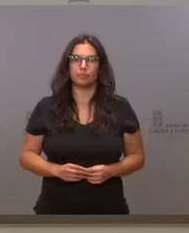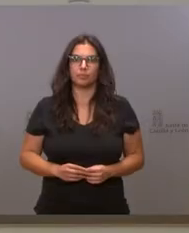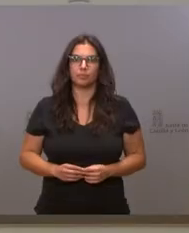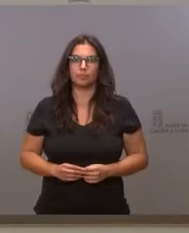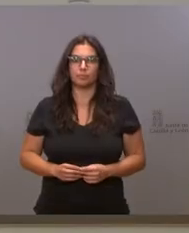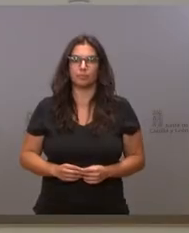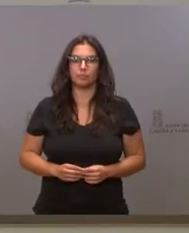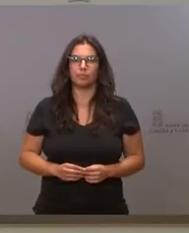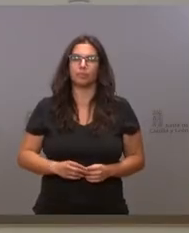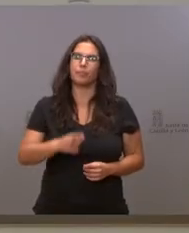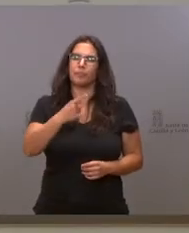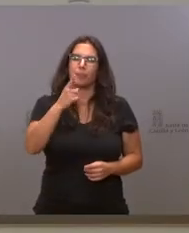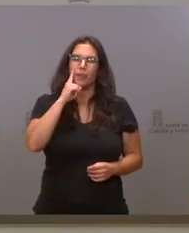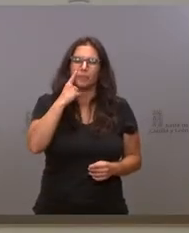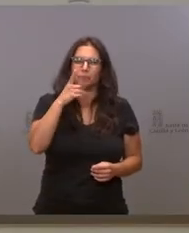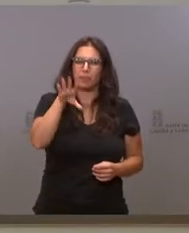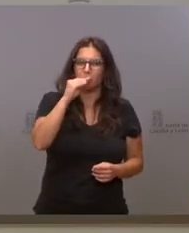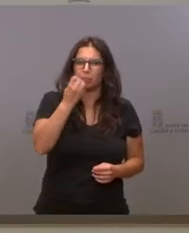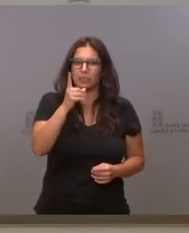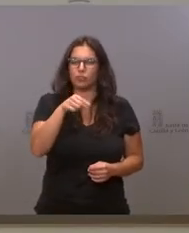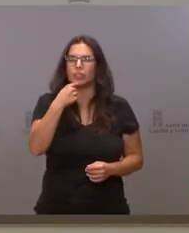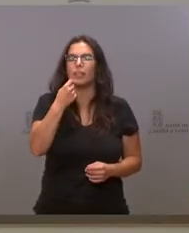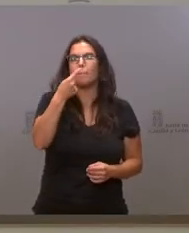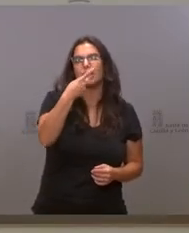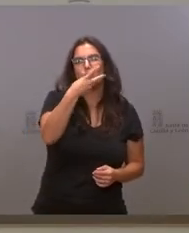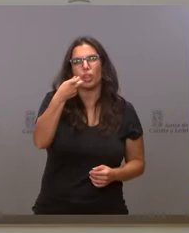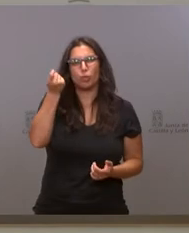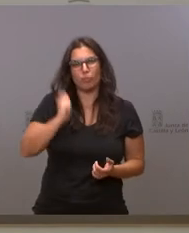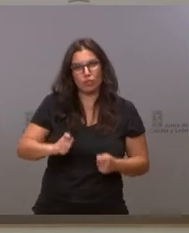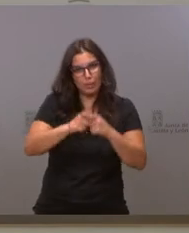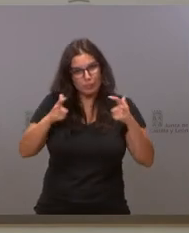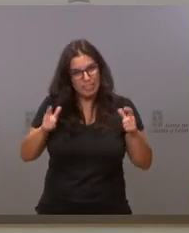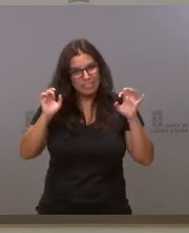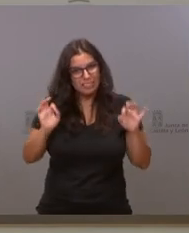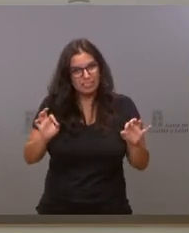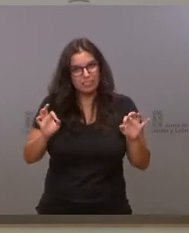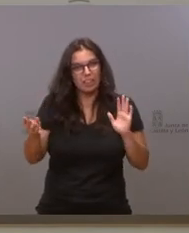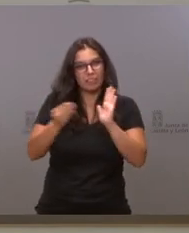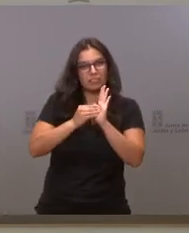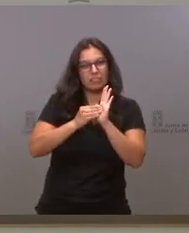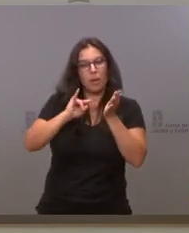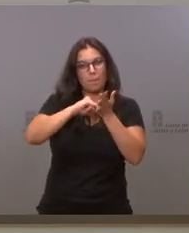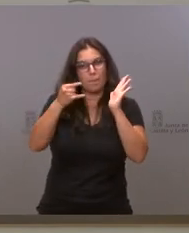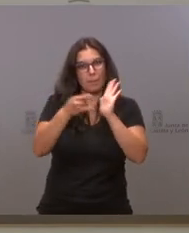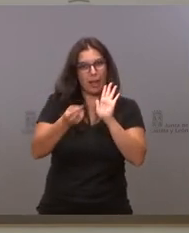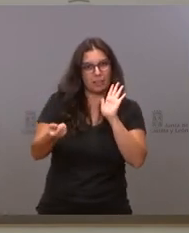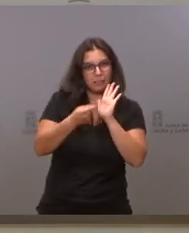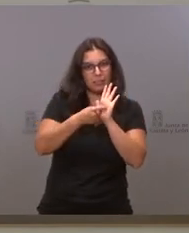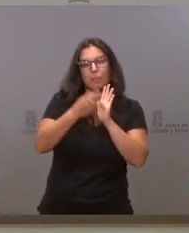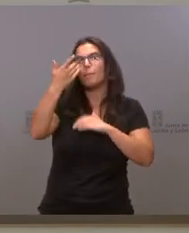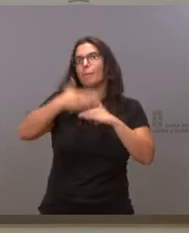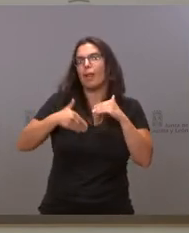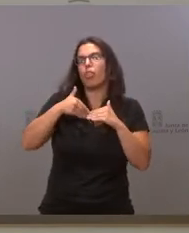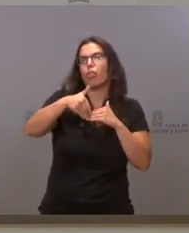Sí, he creído entenderle que iba a haber 1.200 profesionales más que debe recoger ese plan. ¿En qué plazo de